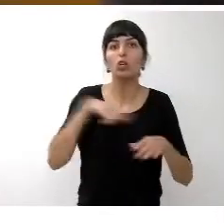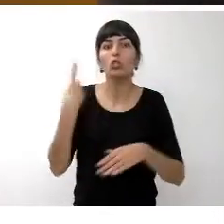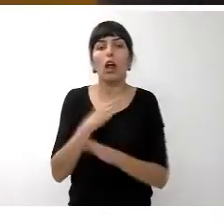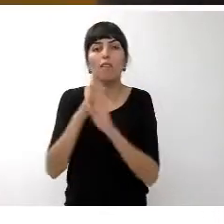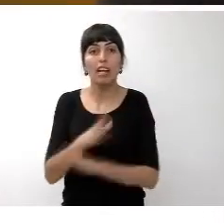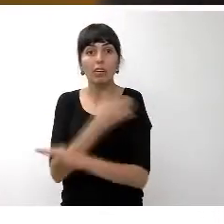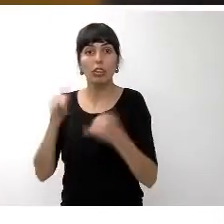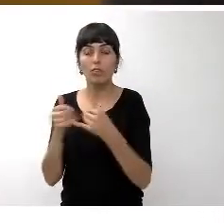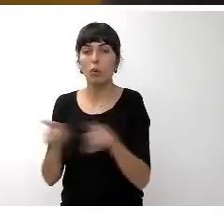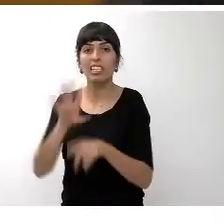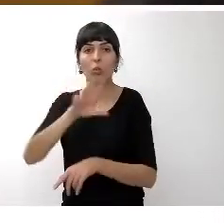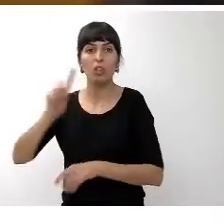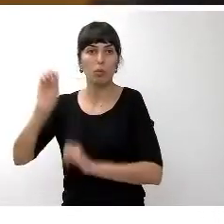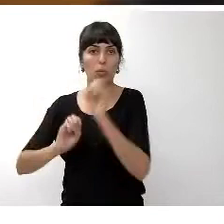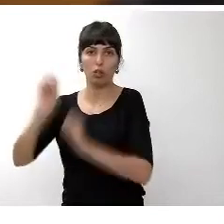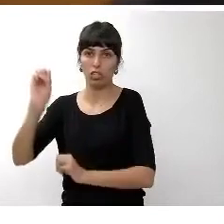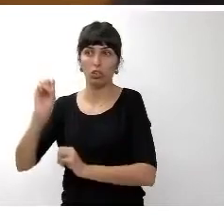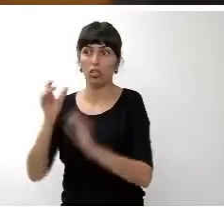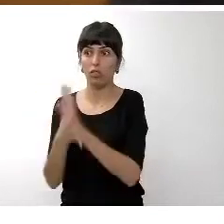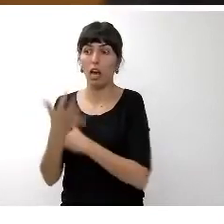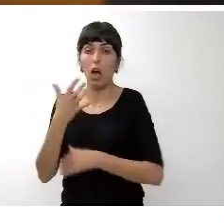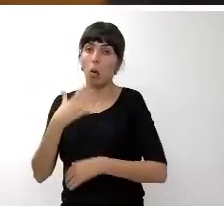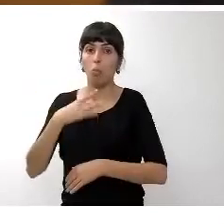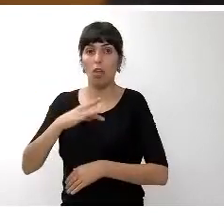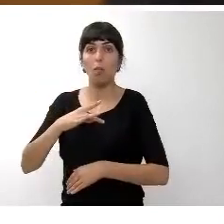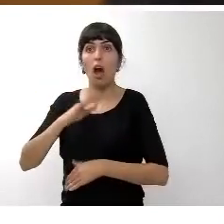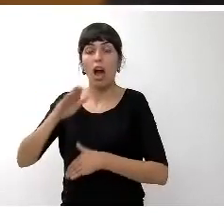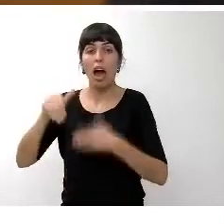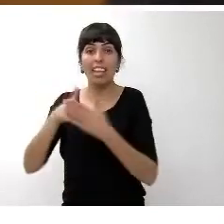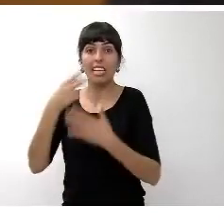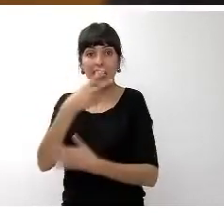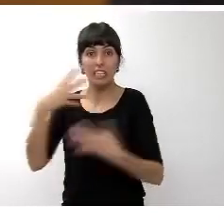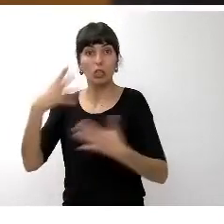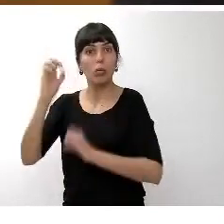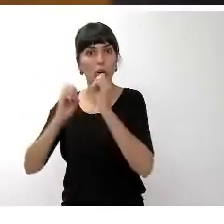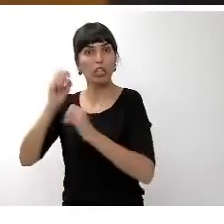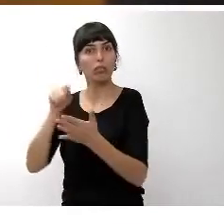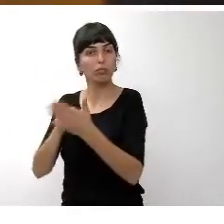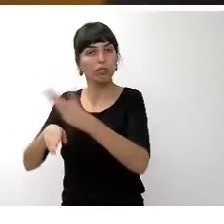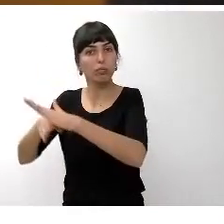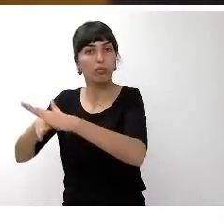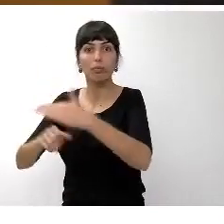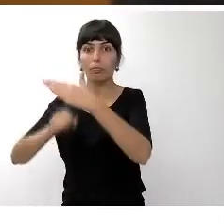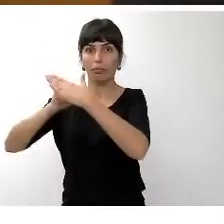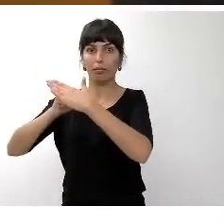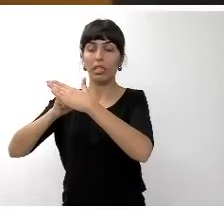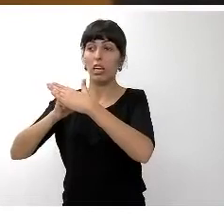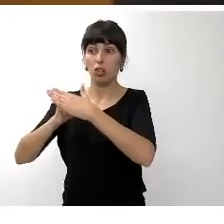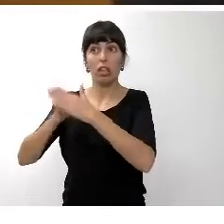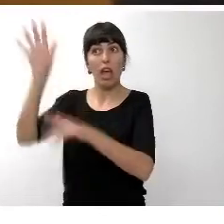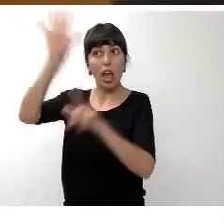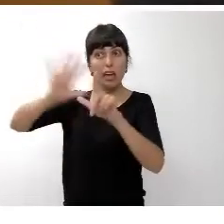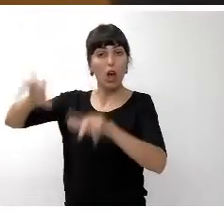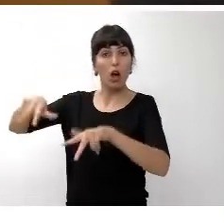si tenemos autonomía para un mayor endeudamiento hasta el 75% de nuestros ingresos y con autorización del Estado sin